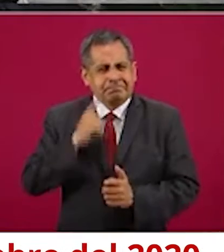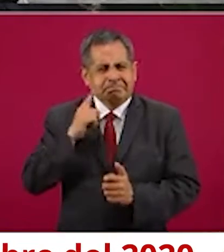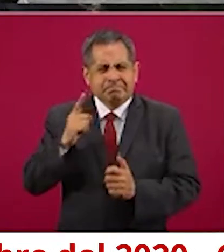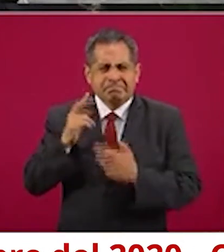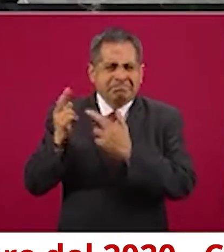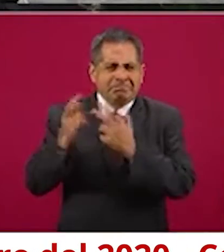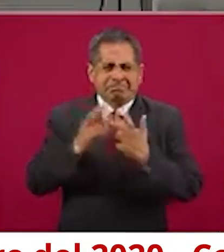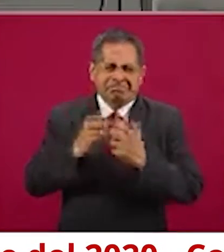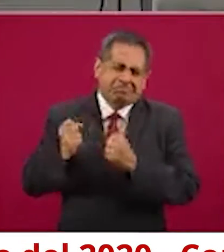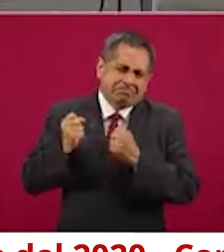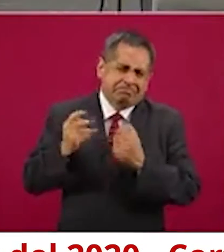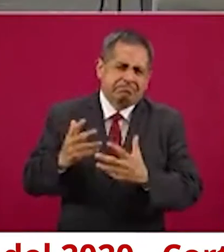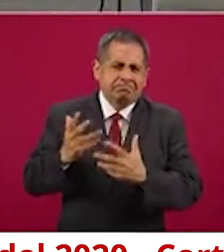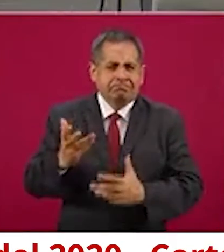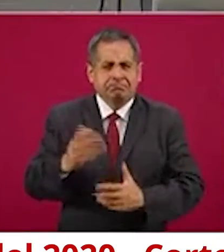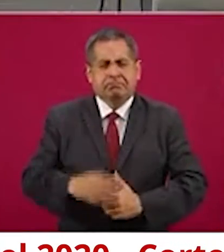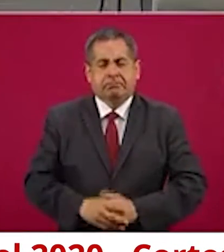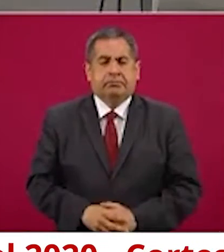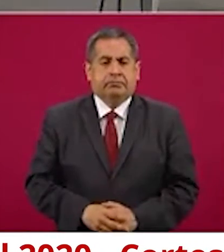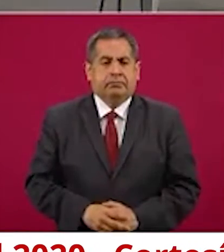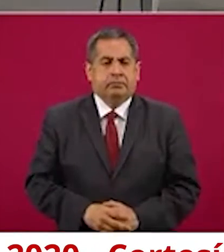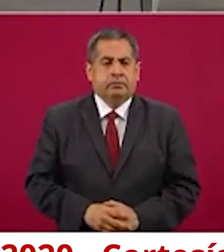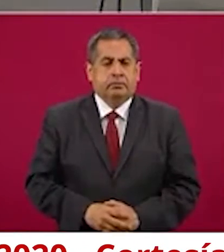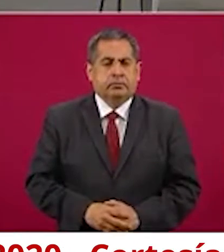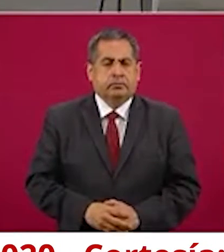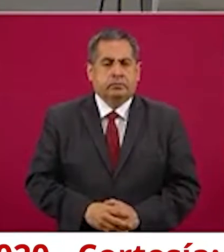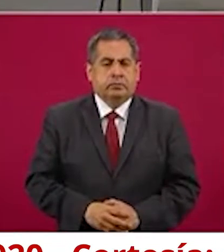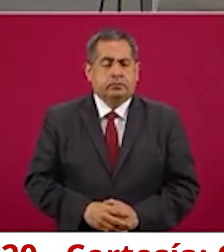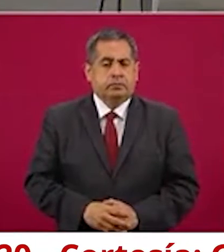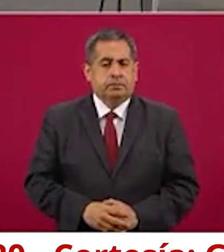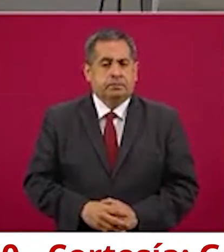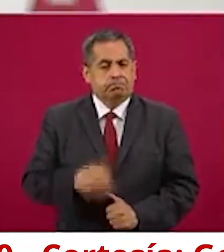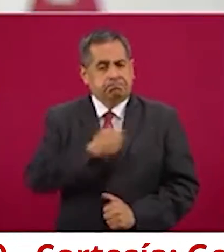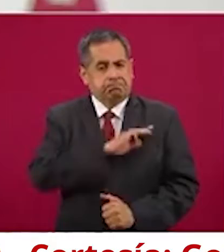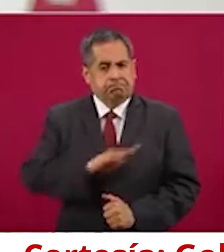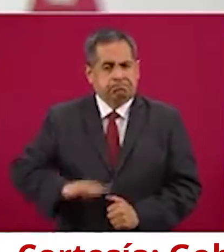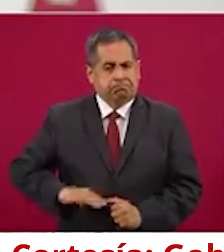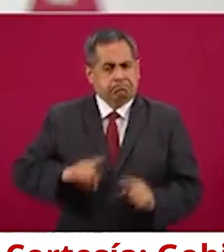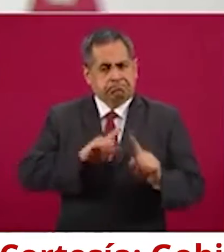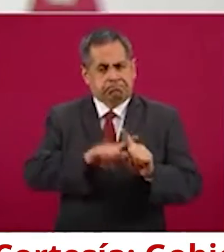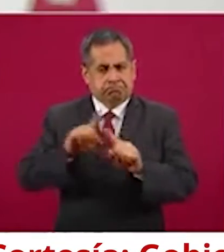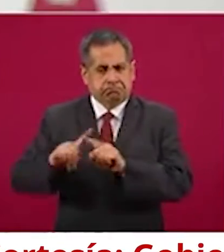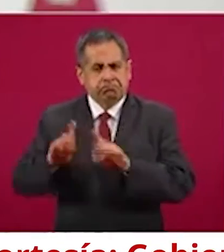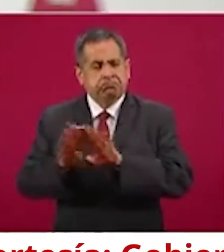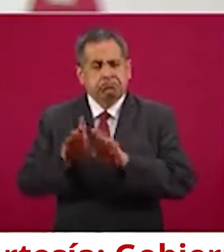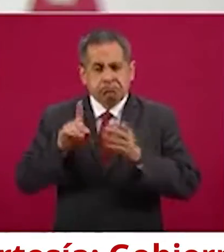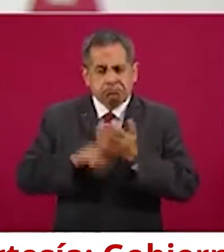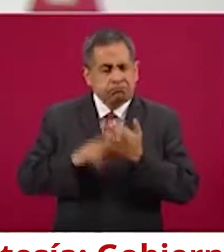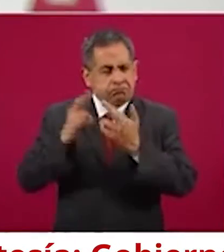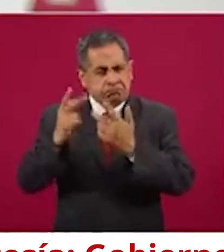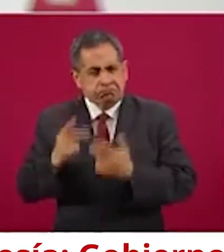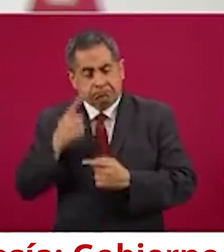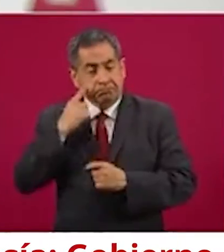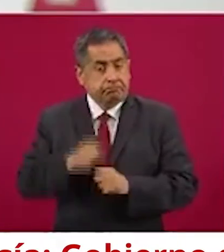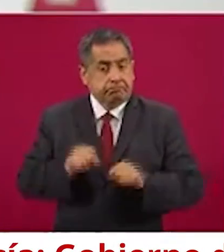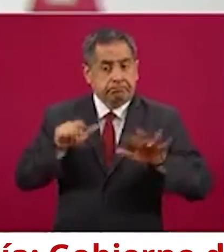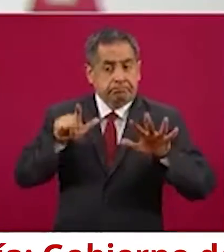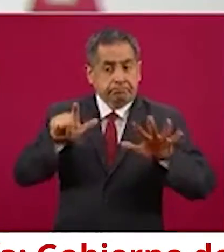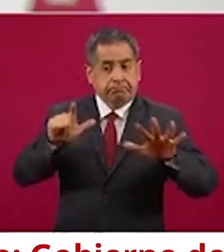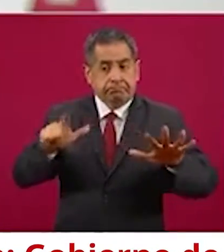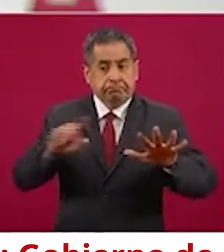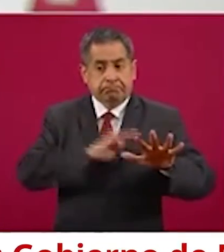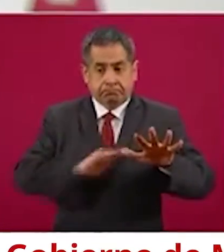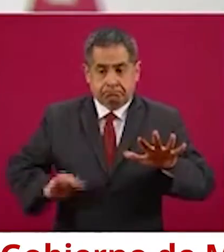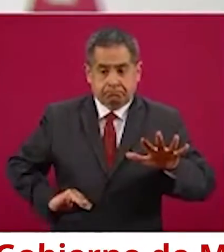siguiente lámina, si son tan amables, por municipio, resaltar que de diecisiete municipios